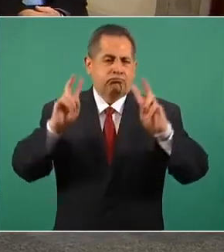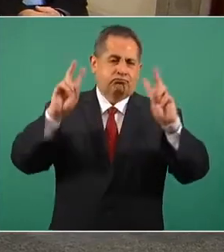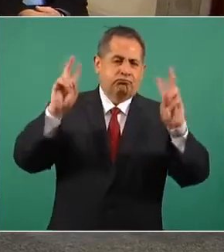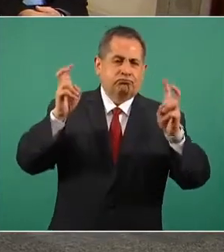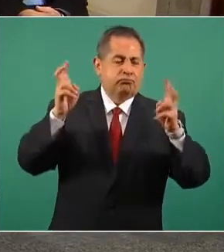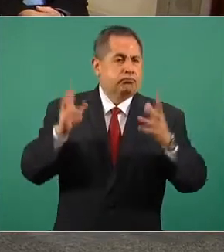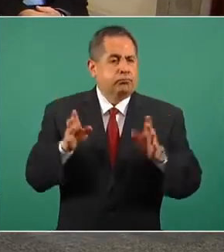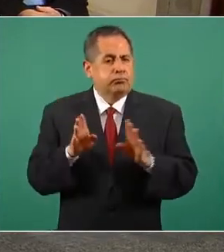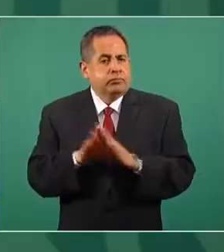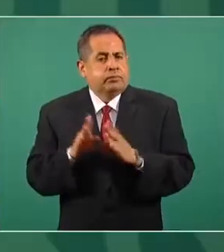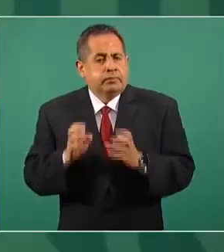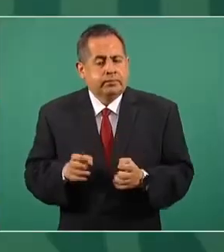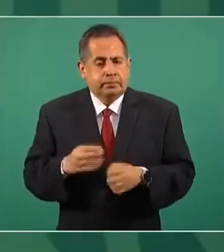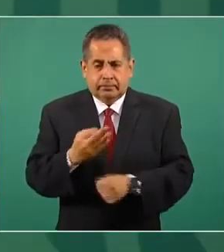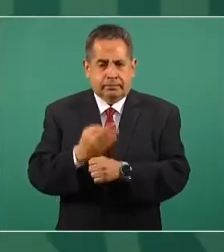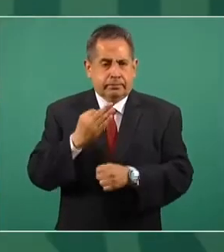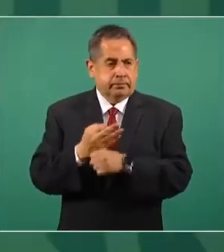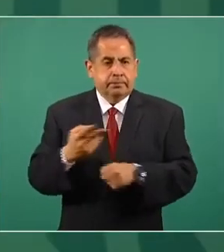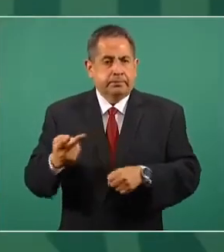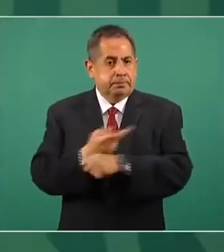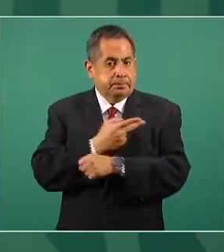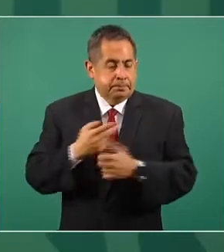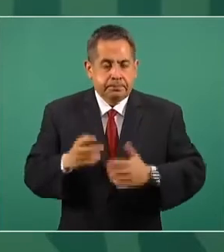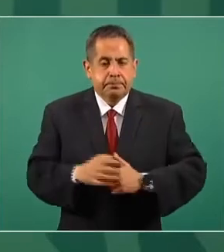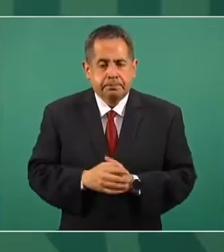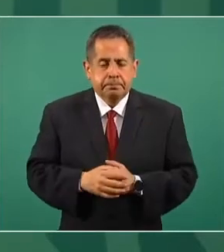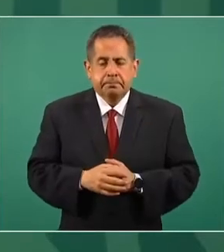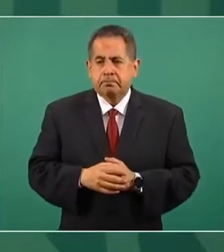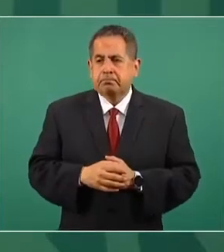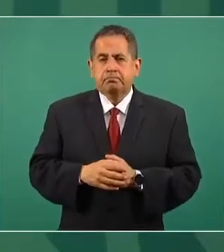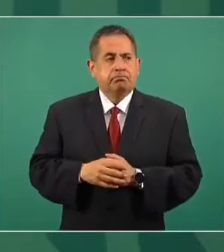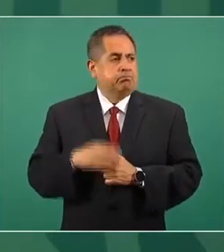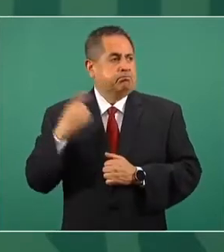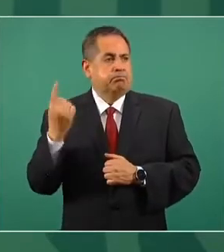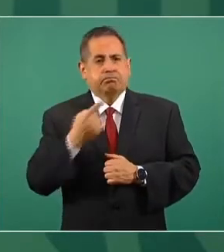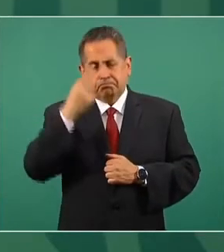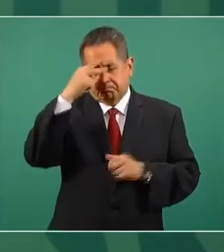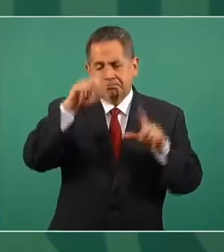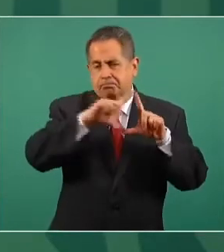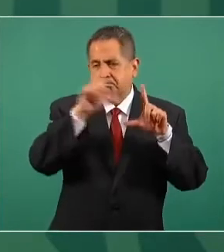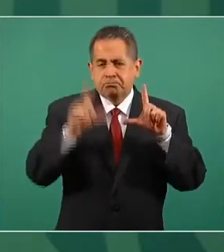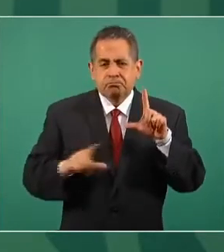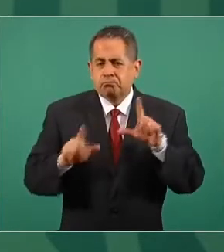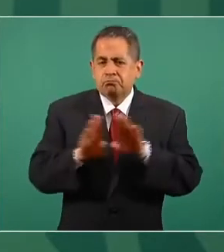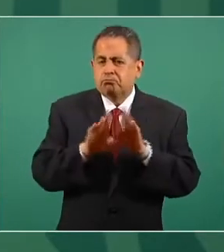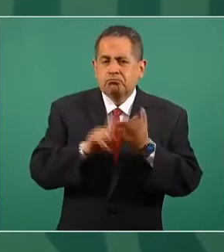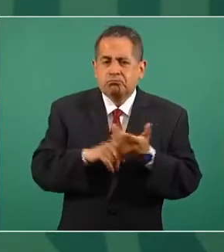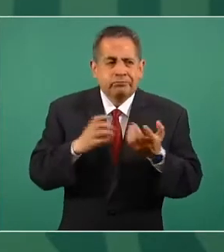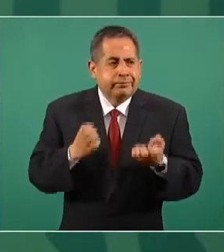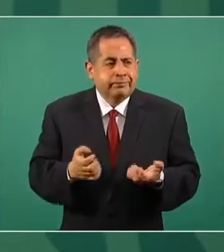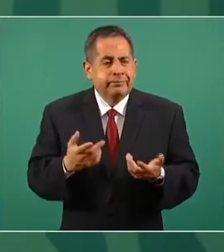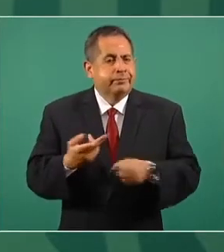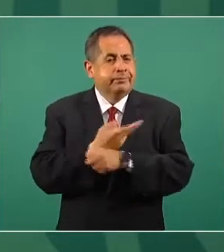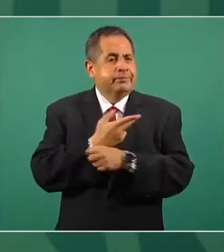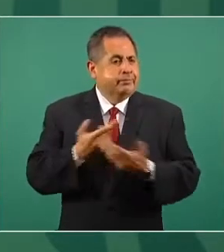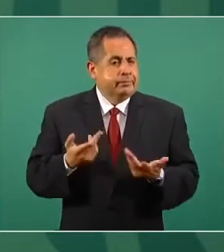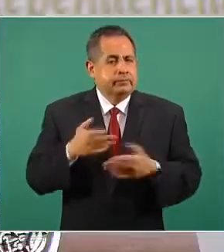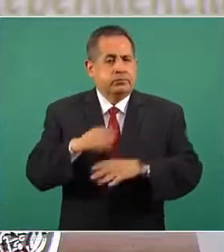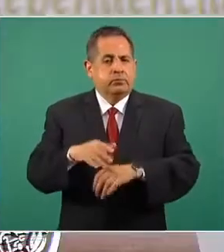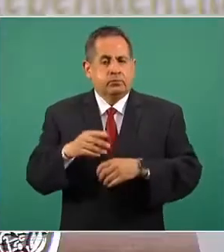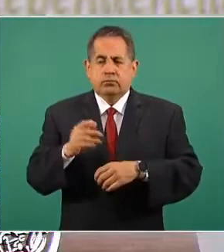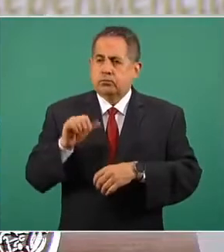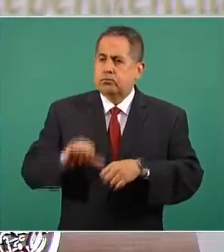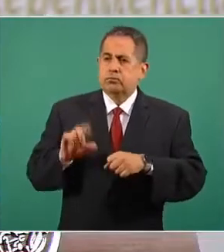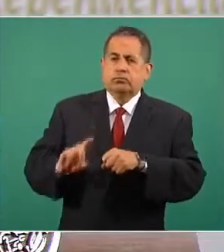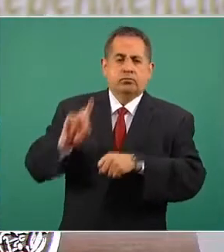de cómo estamos en este momento y cómo nos encontramos en la situación del